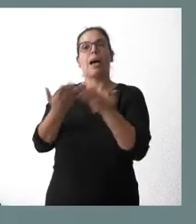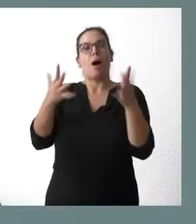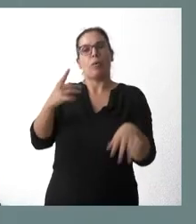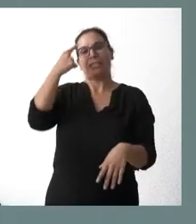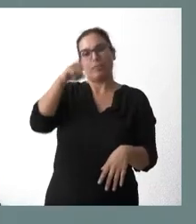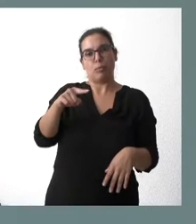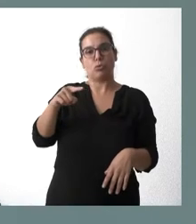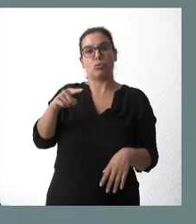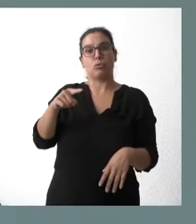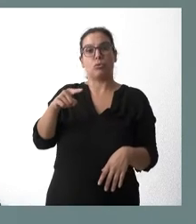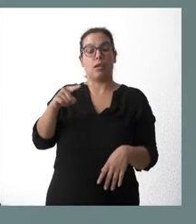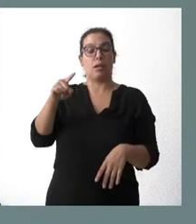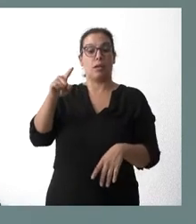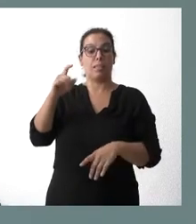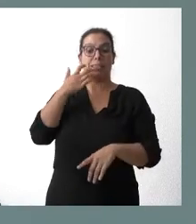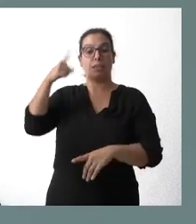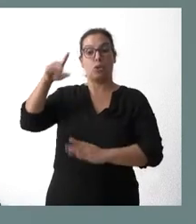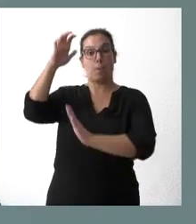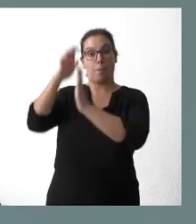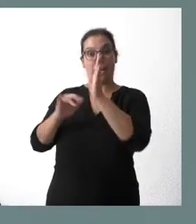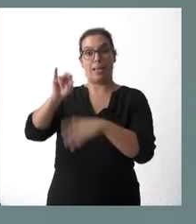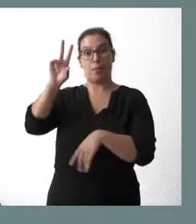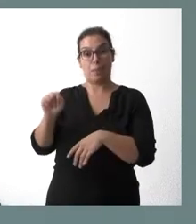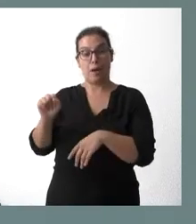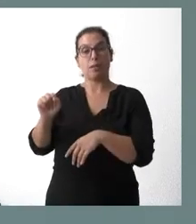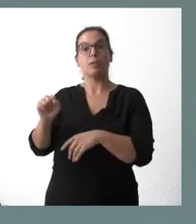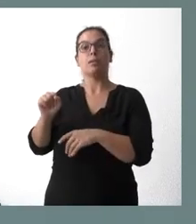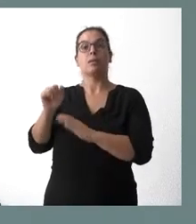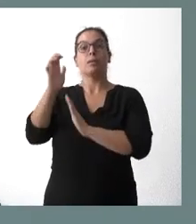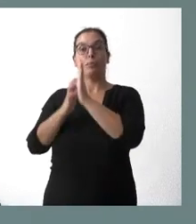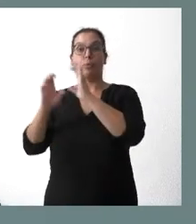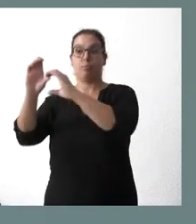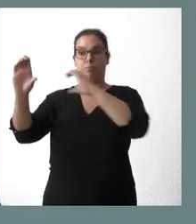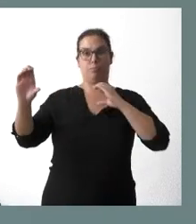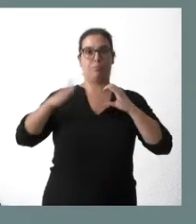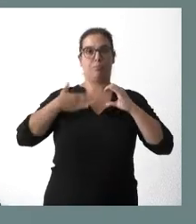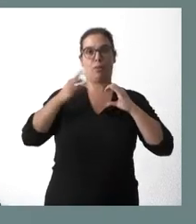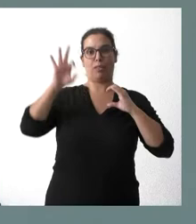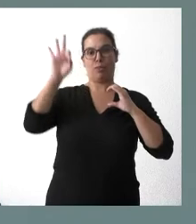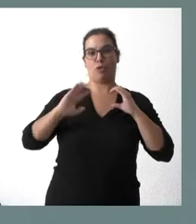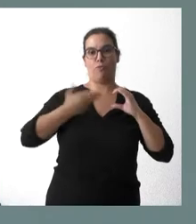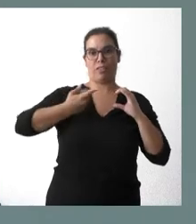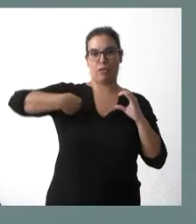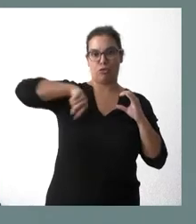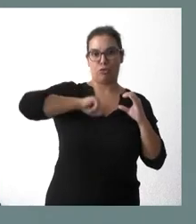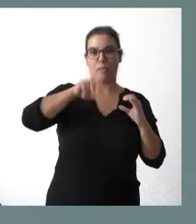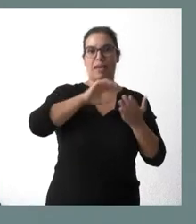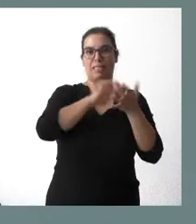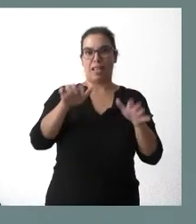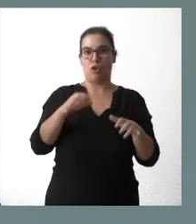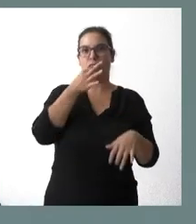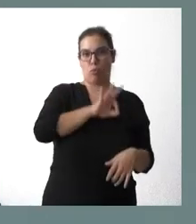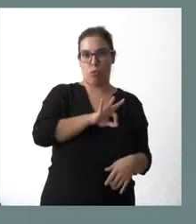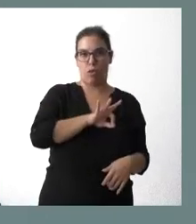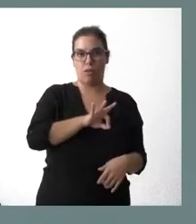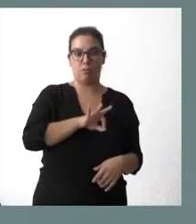la mitad de la bajada del IVA es una recaudación en el ámbito autonómico a la que también Castilla y León renuncia.